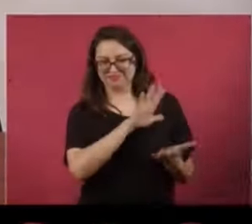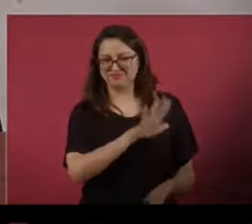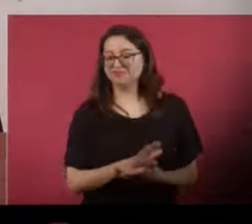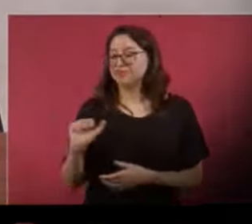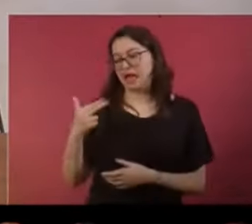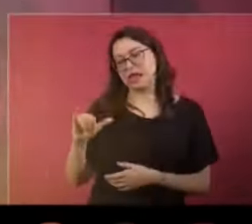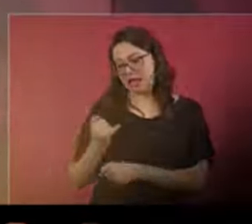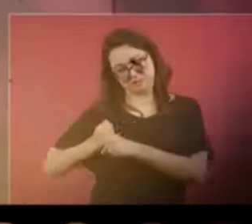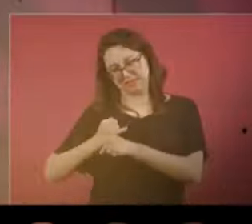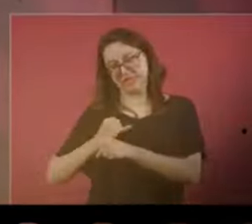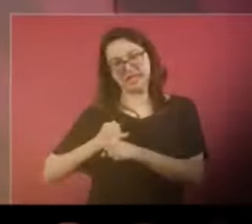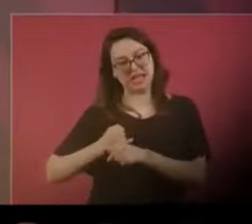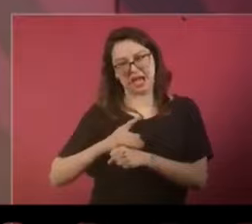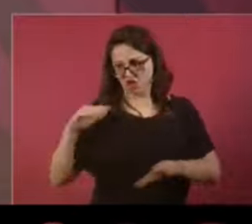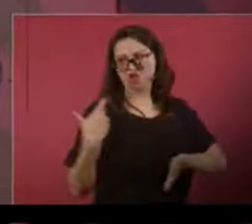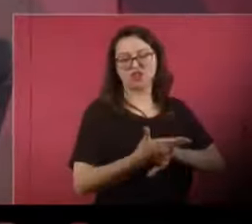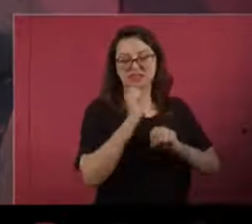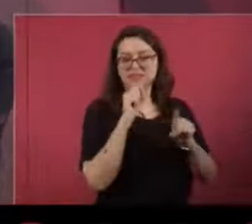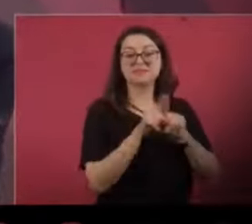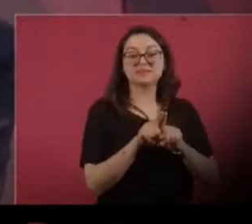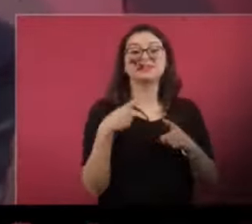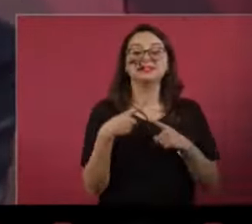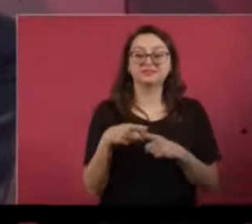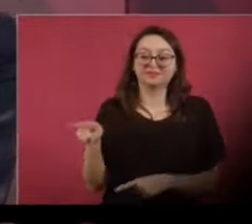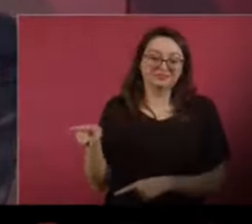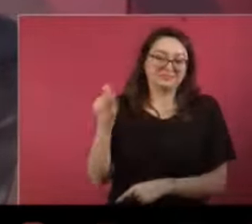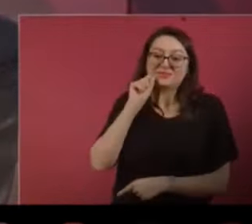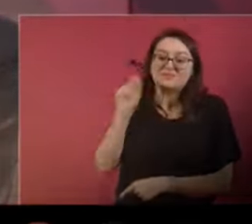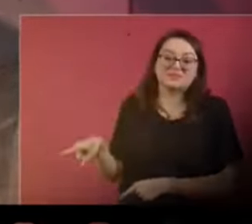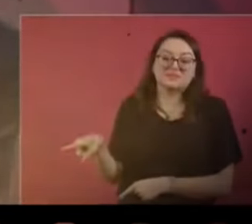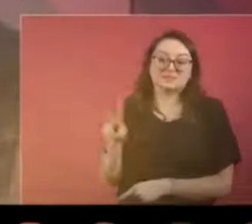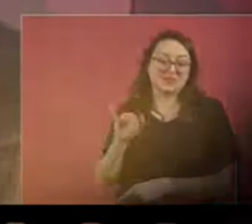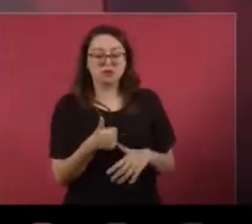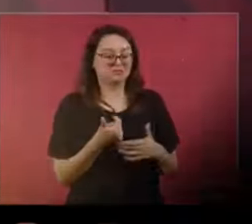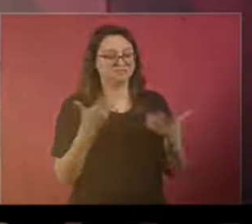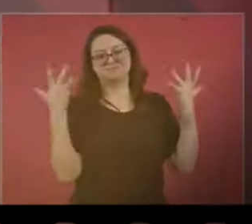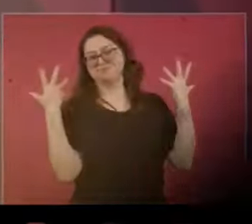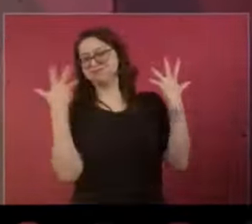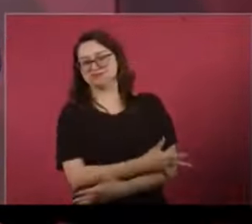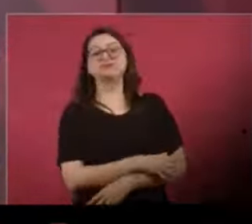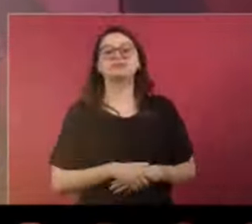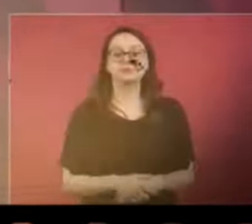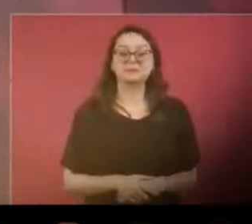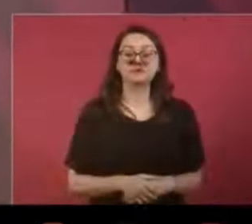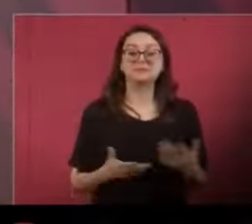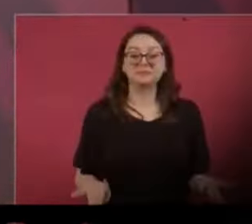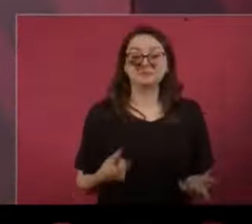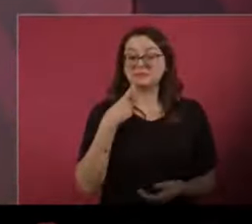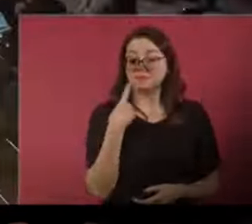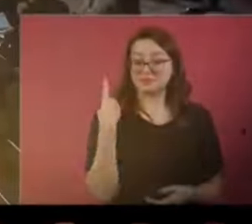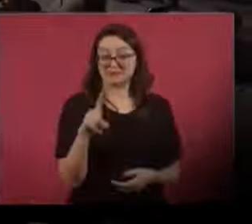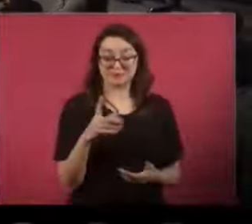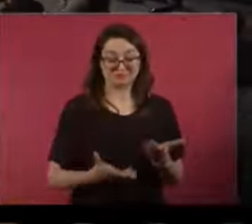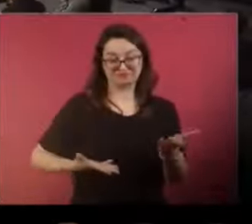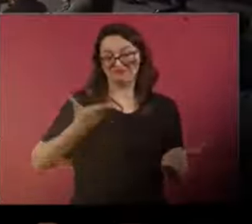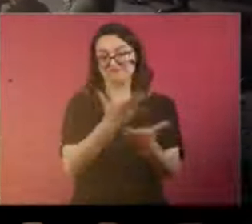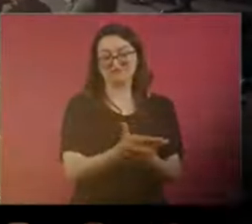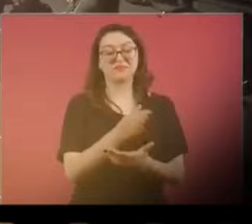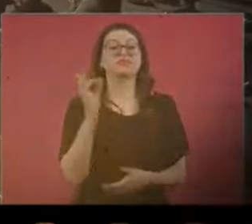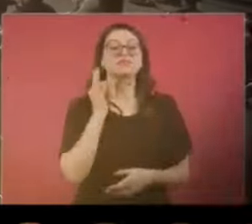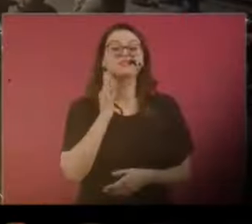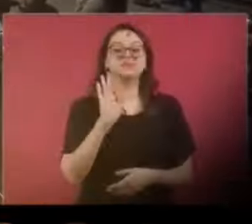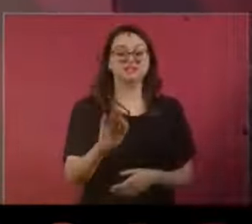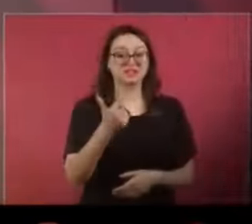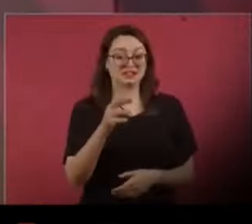mandaron a investigar a Anaya fue precisamente al que apoyaba a Anaya, David de Garay. Y dejaron la denuncia en la fiscalía, para que también